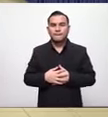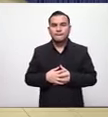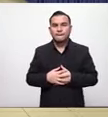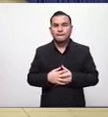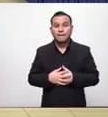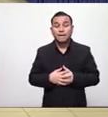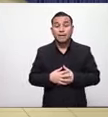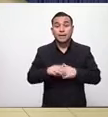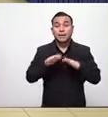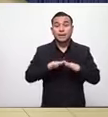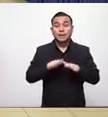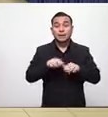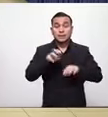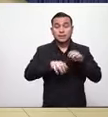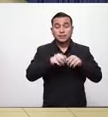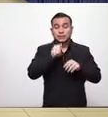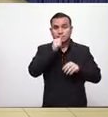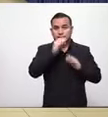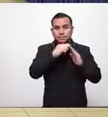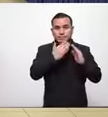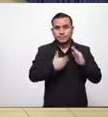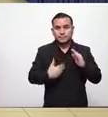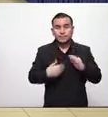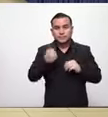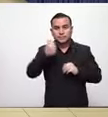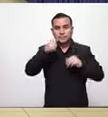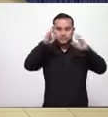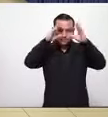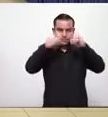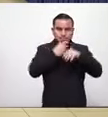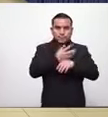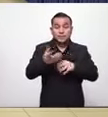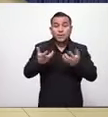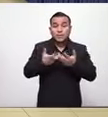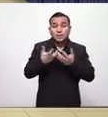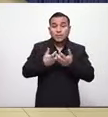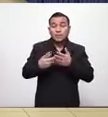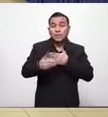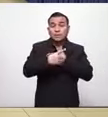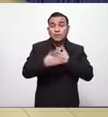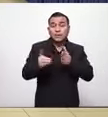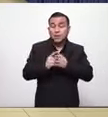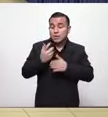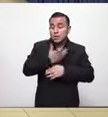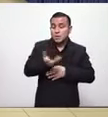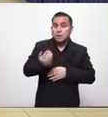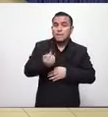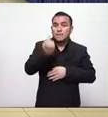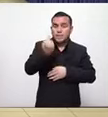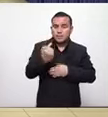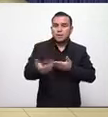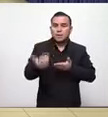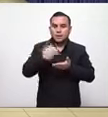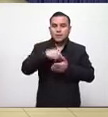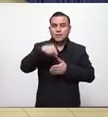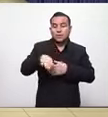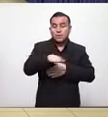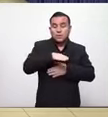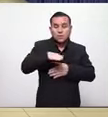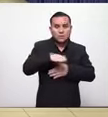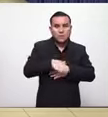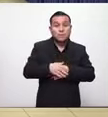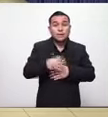gracias señor secretario buenas noches colegas diputados y demás personas que se encuentran acá en esta sala